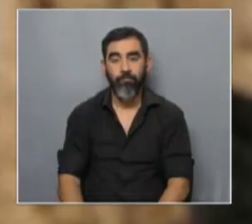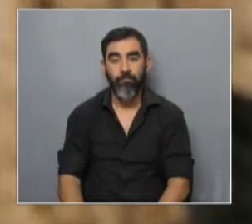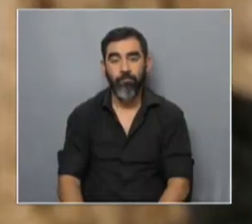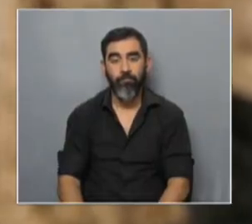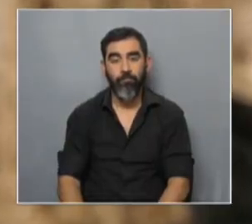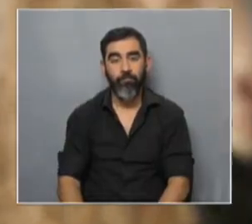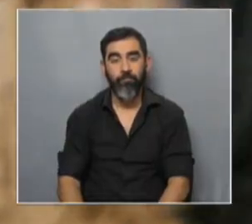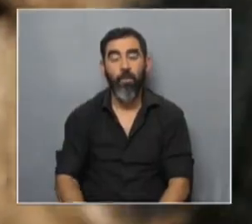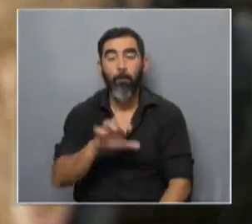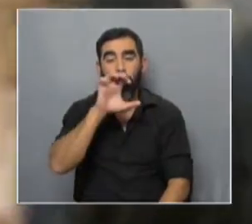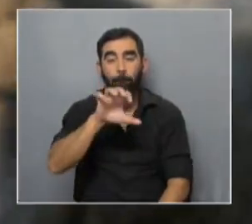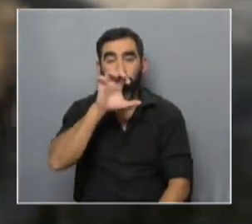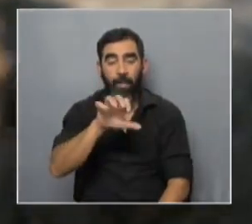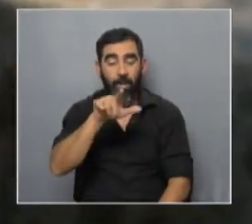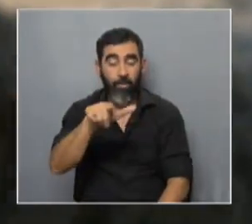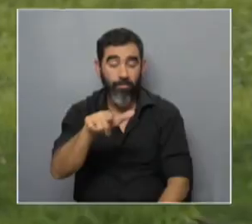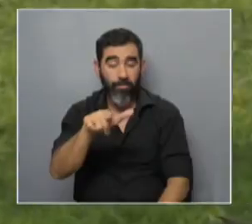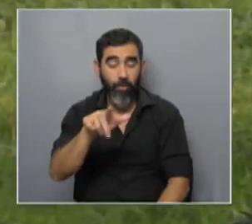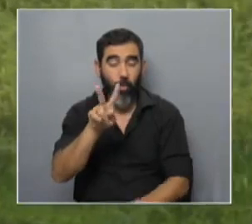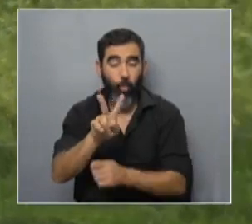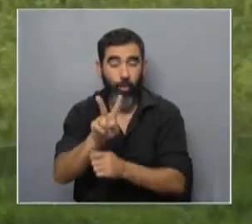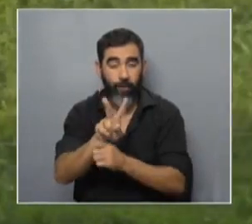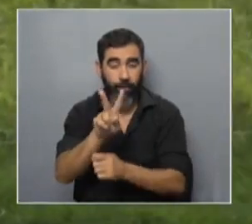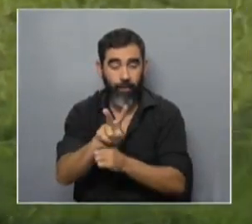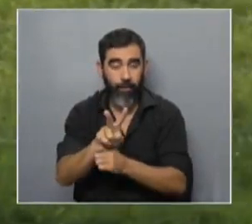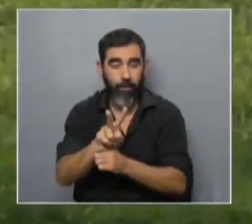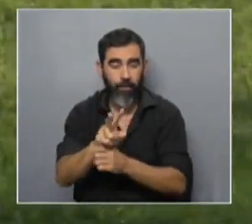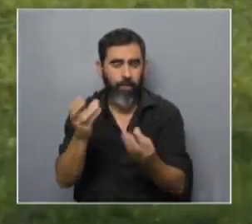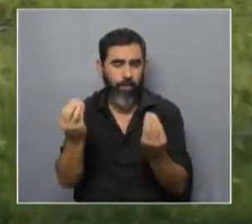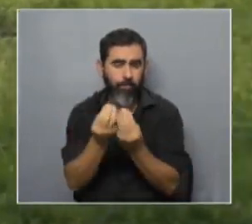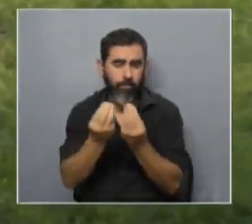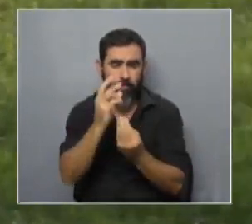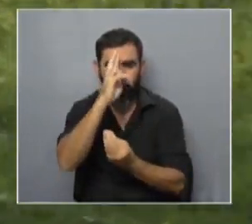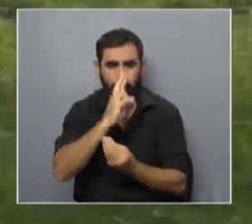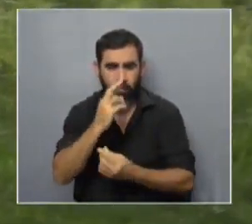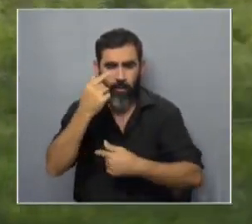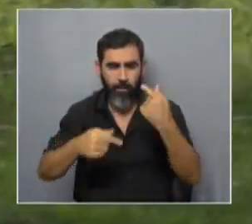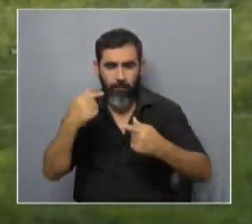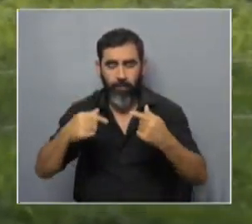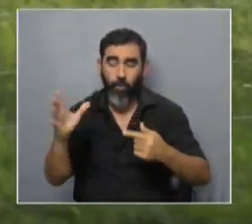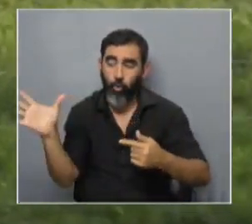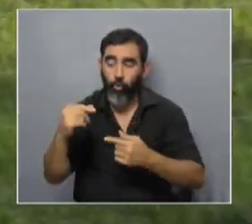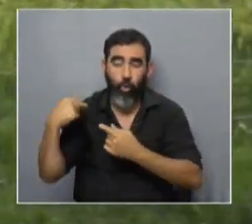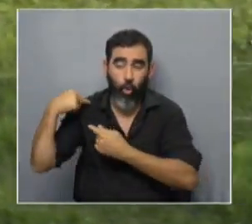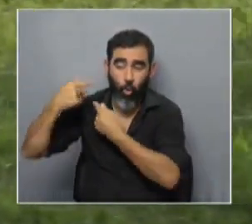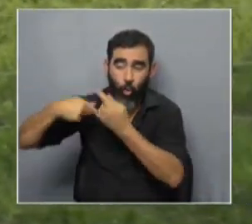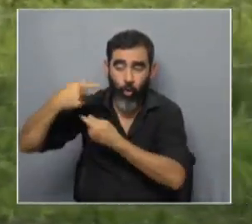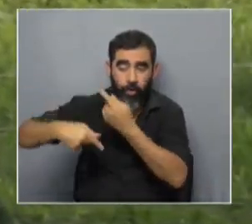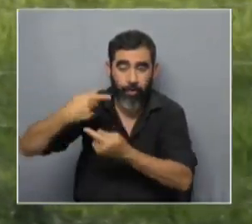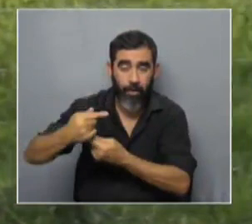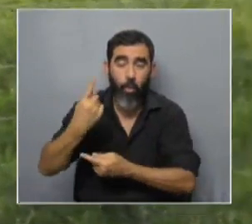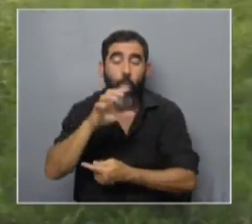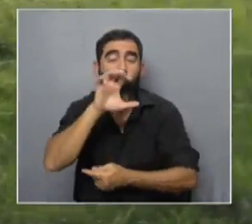en los perros pastores o sea en los perros de custodia hay muchísimas razas son todas originarias posiblemente de un